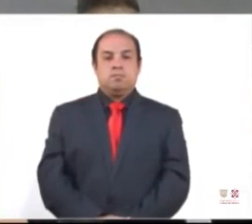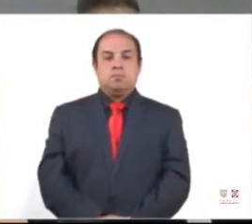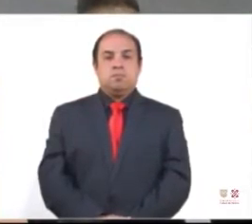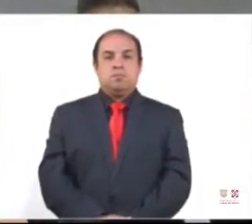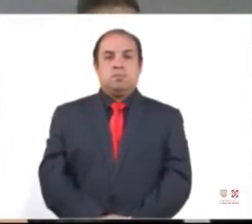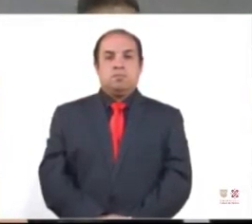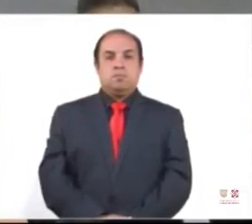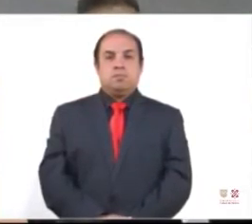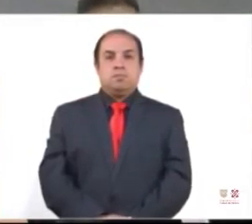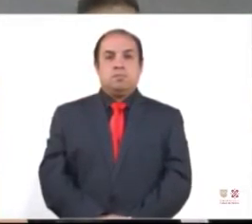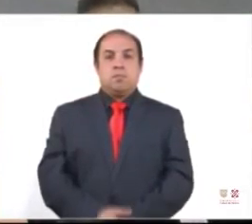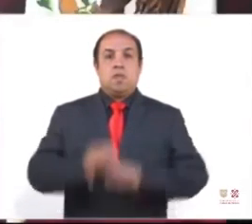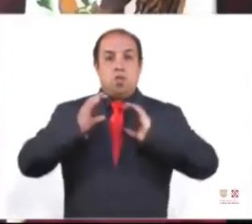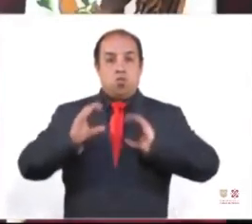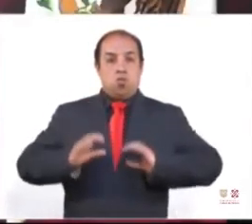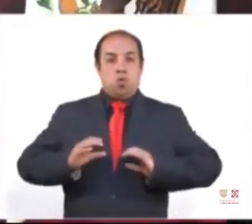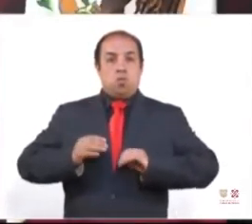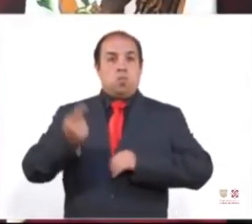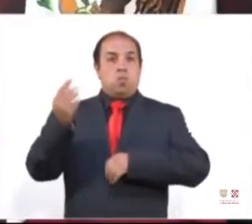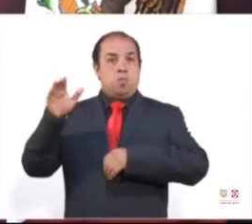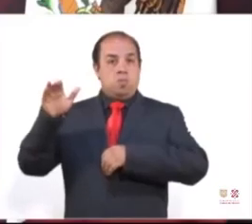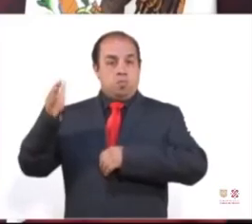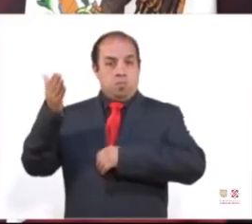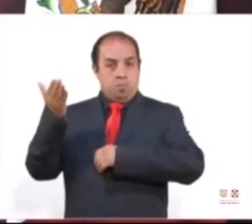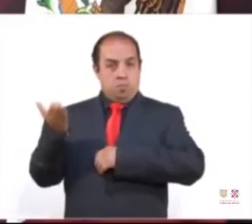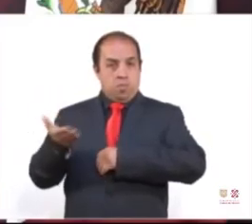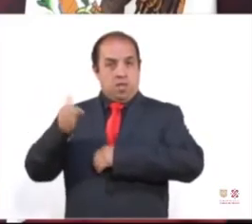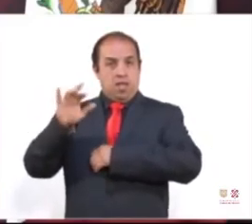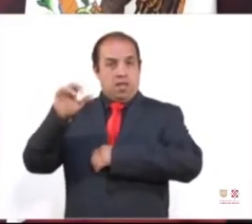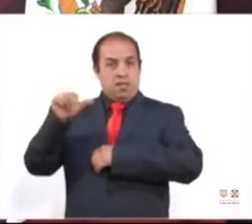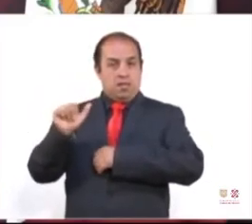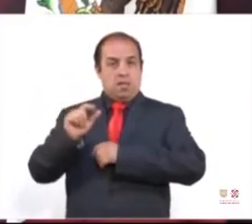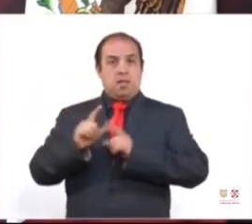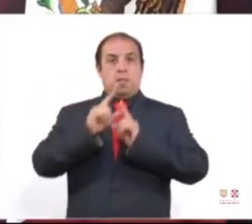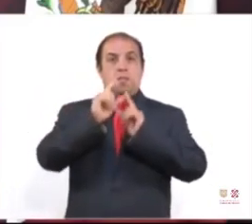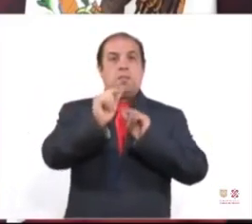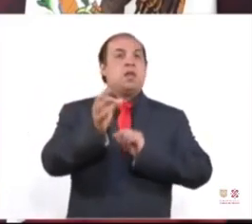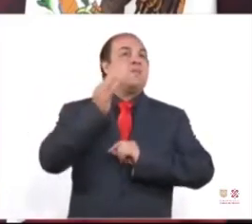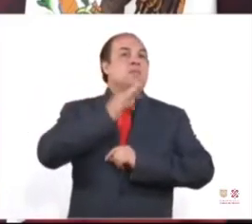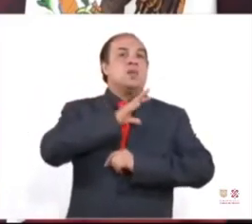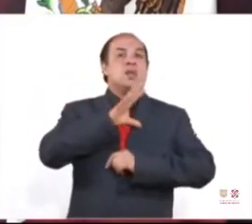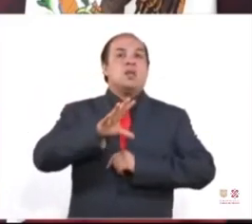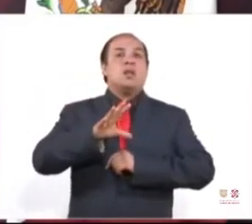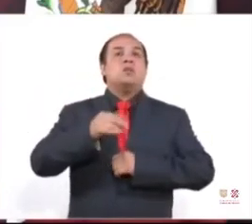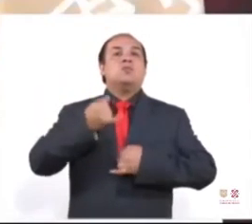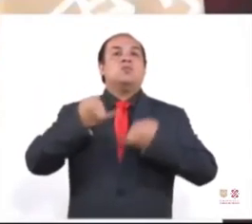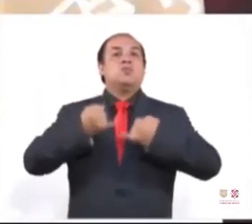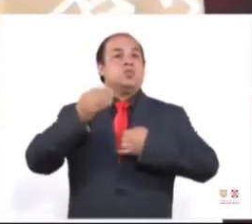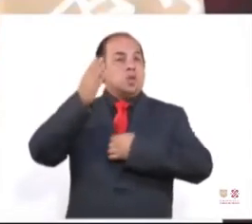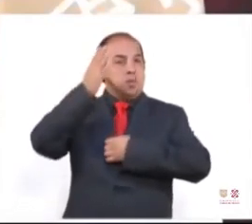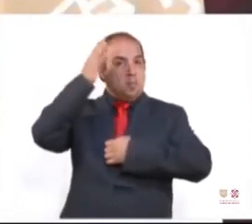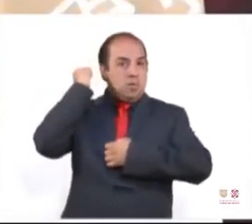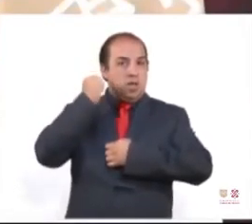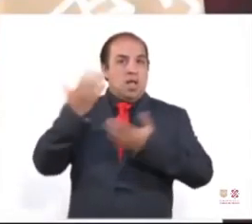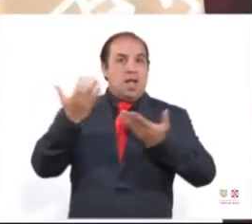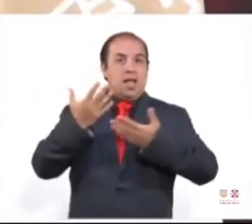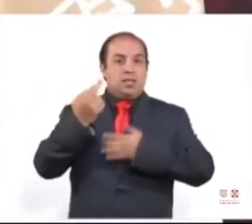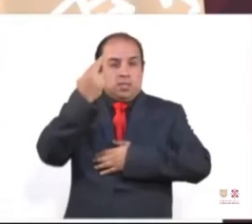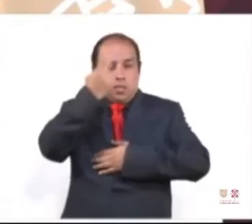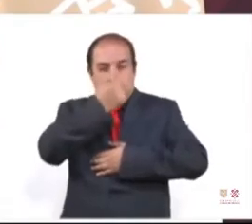El cuerpo de Ariadne es llevado a la Fiscalía General de Justicia de Morelos. Se hace una necropsia.